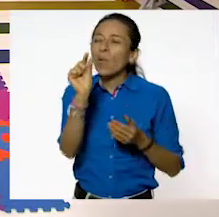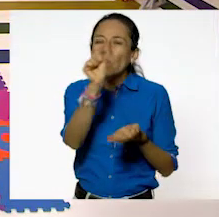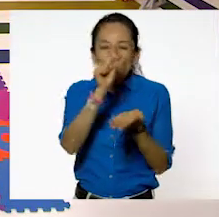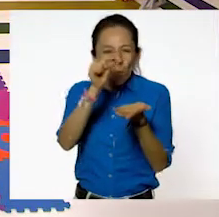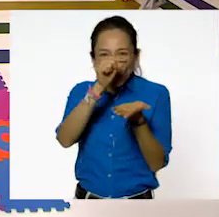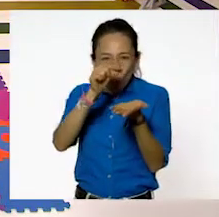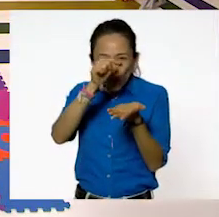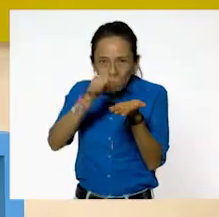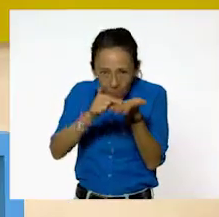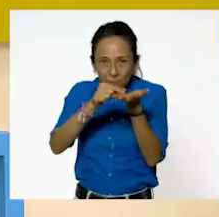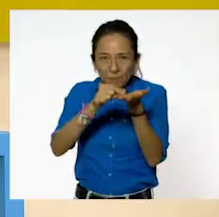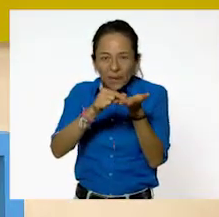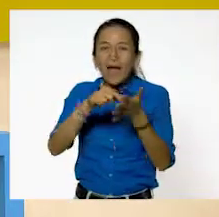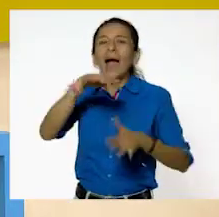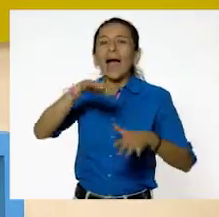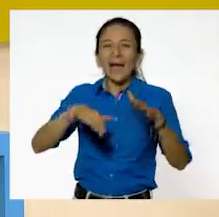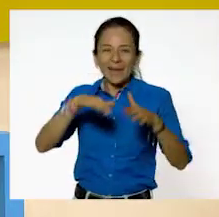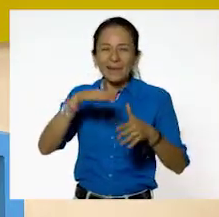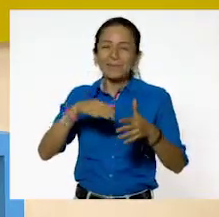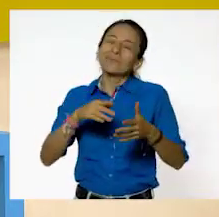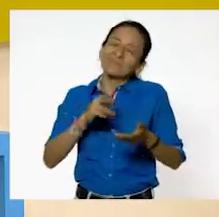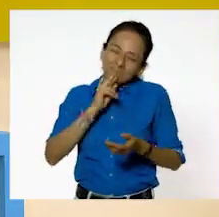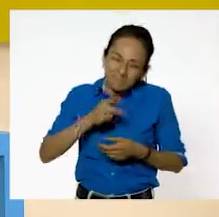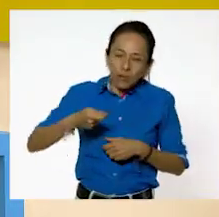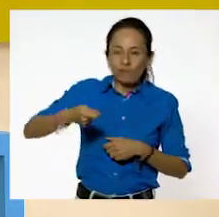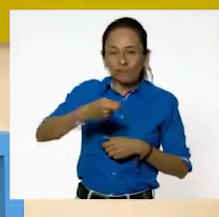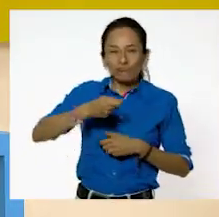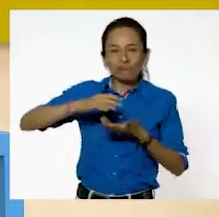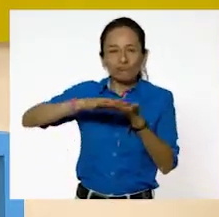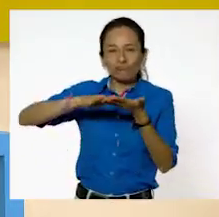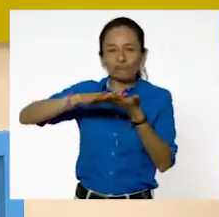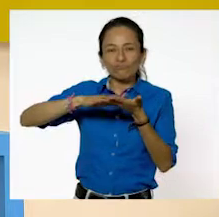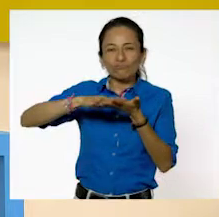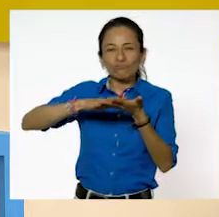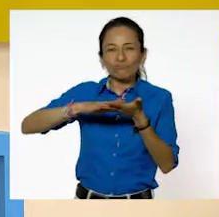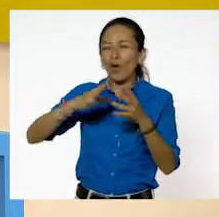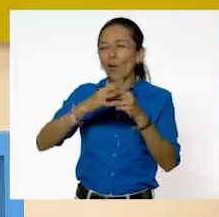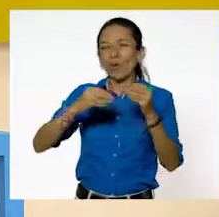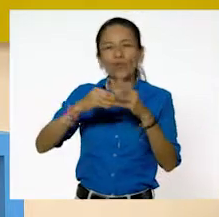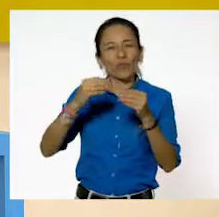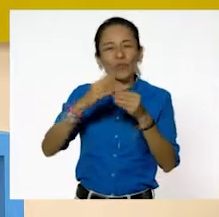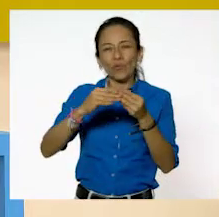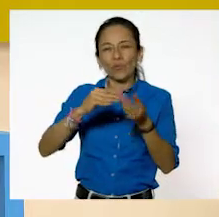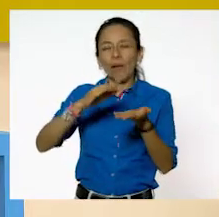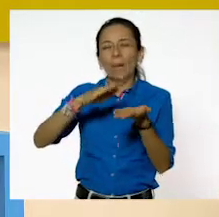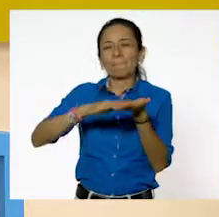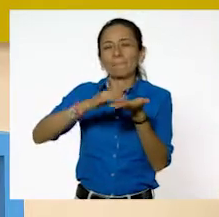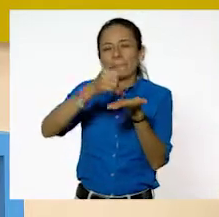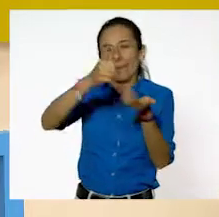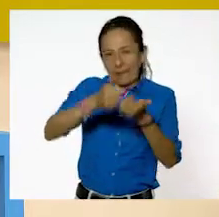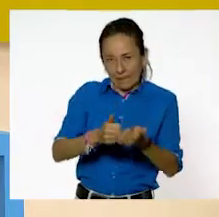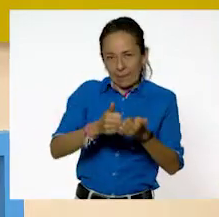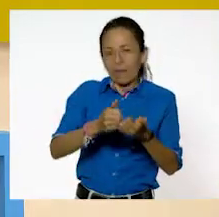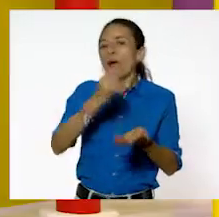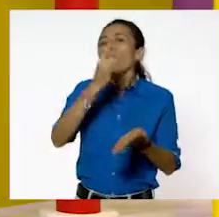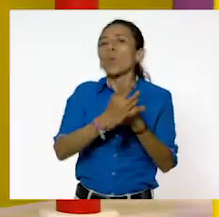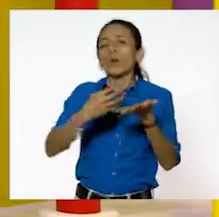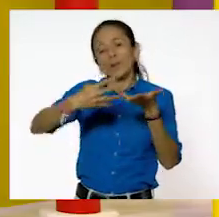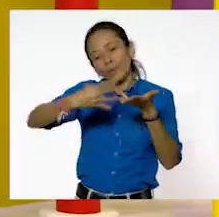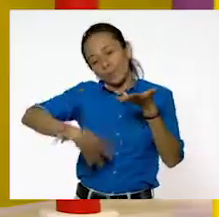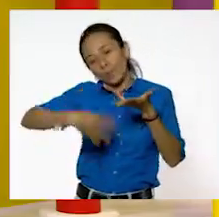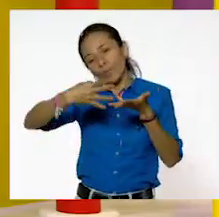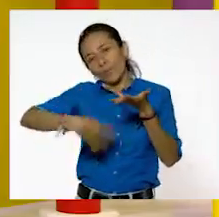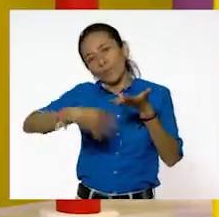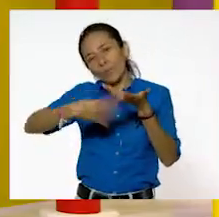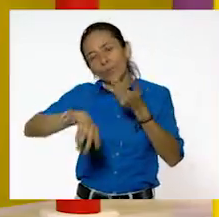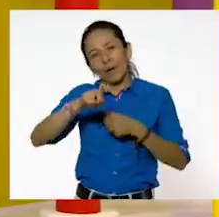Entonces, en muchas ocasiones decidimos colarlo para no que pasen esos pedacitos de fruta. Y nada más pase únicamente el agua. Así es.